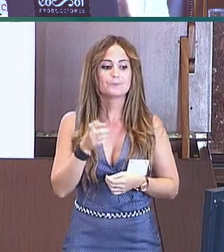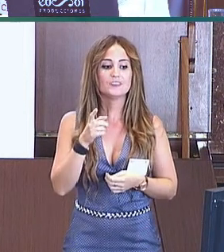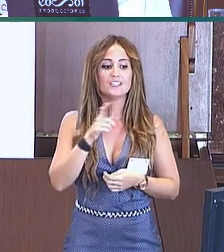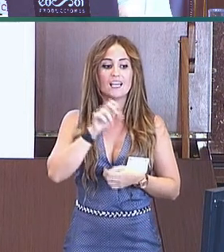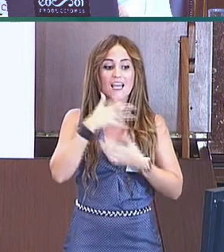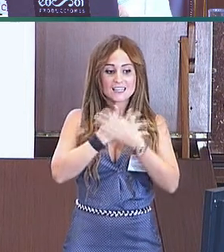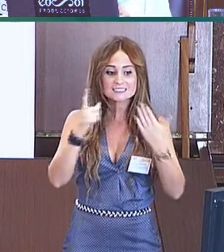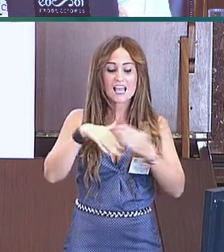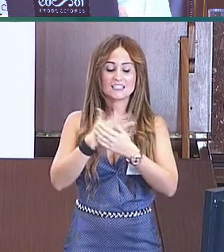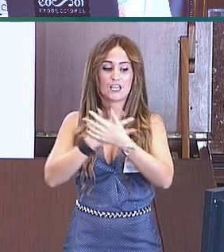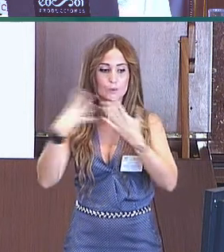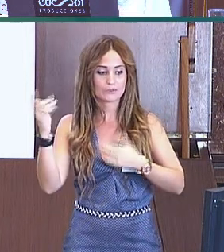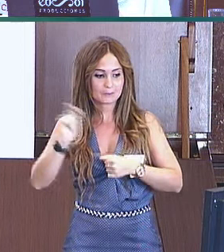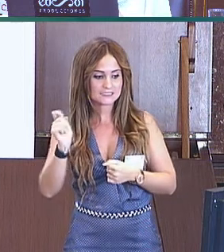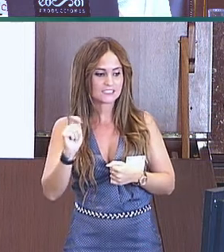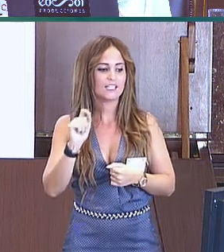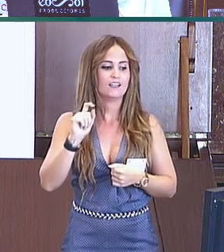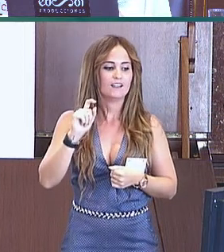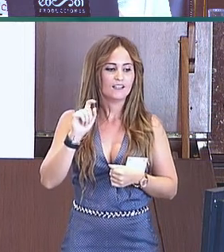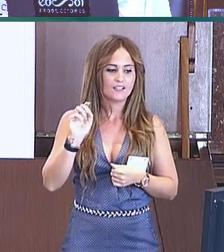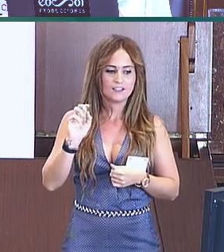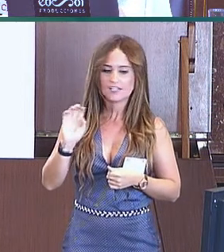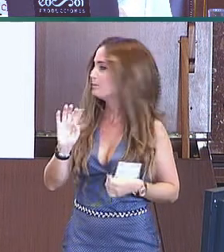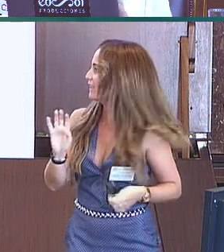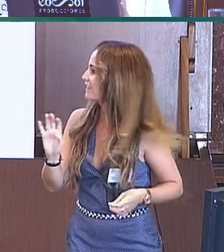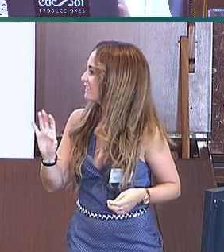más se comprende son los vocabularios referidos a los animales.